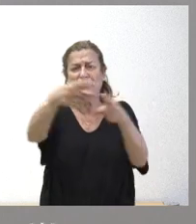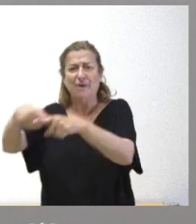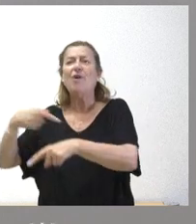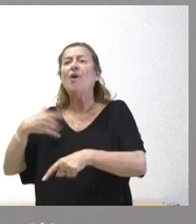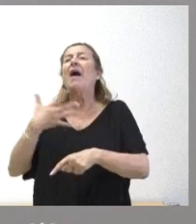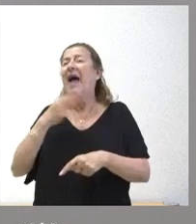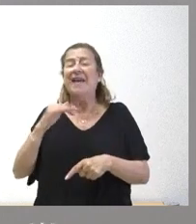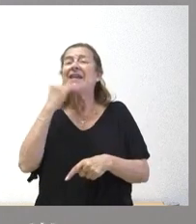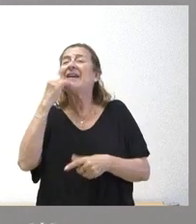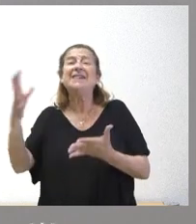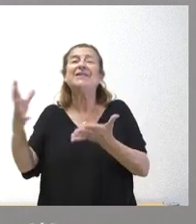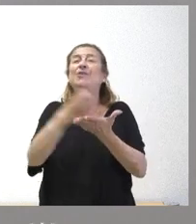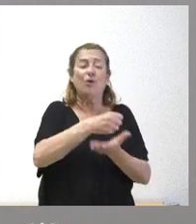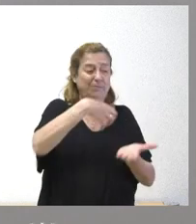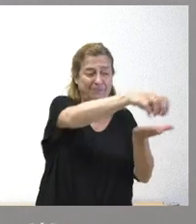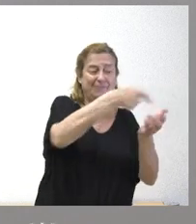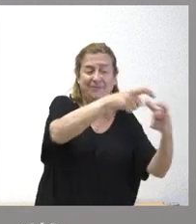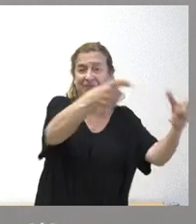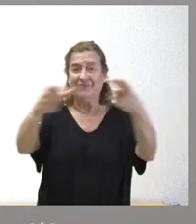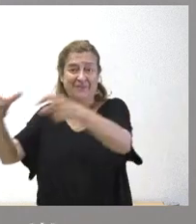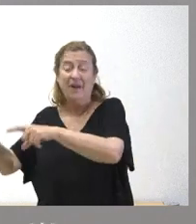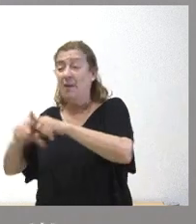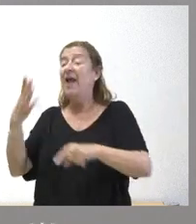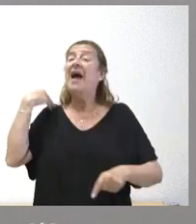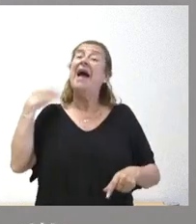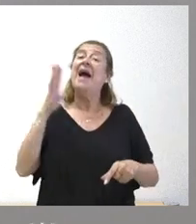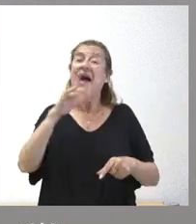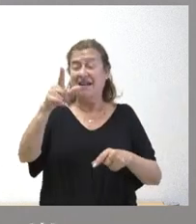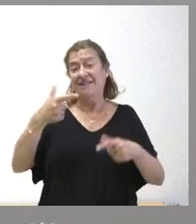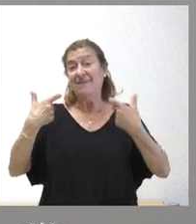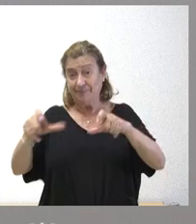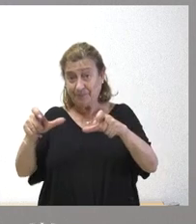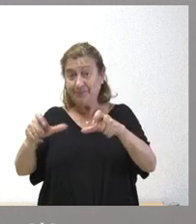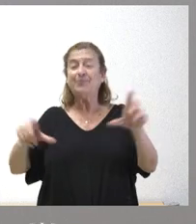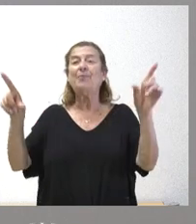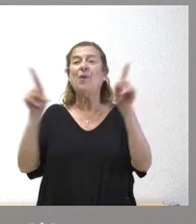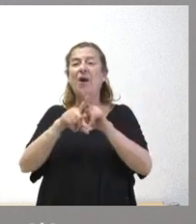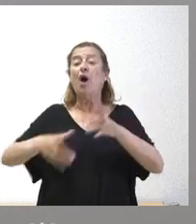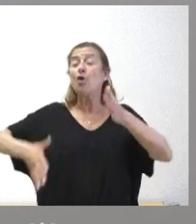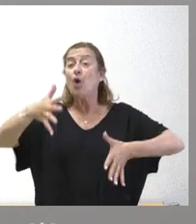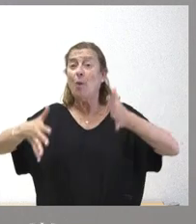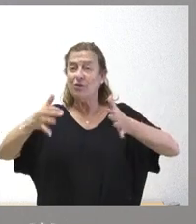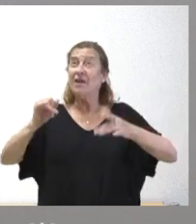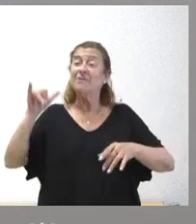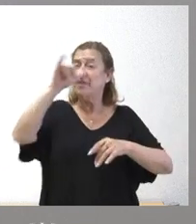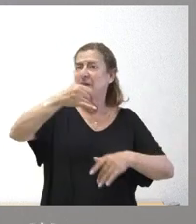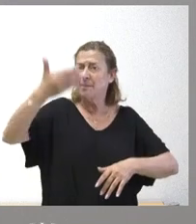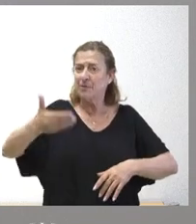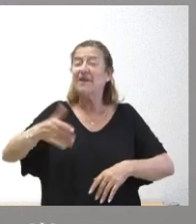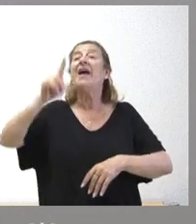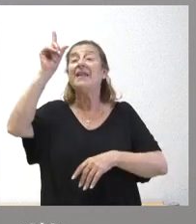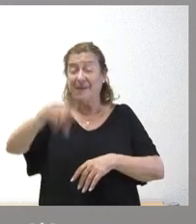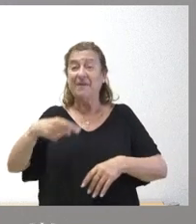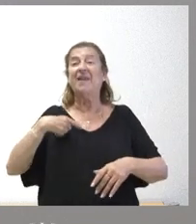presencia en casi todos los sectores productivos igual que entonces teníamos un sector de la industria aeronáutica y aeroespacial muy relevante también teníamos un sector del vino